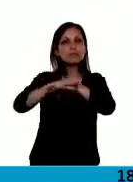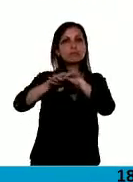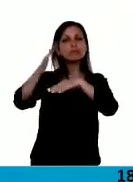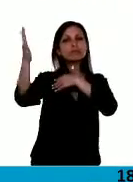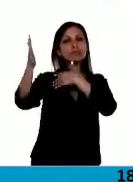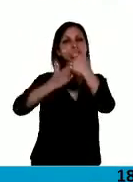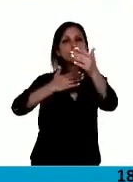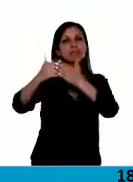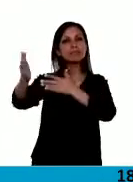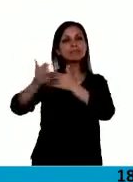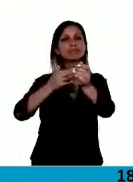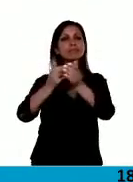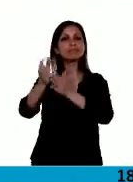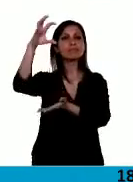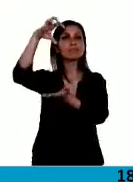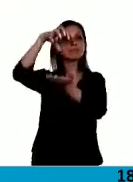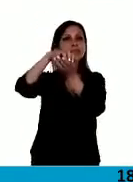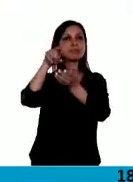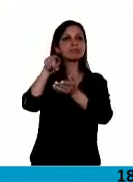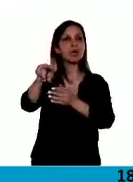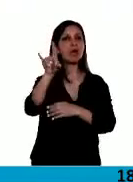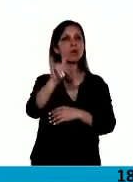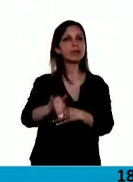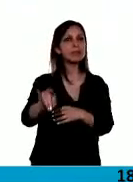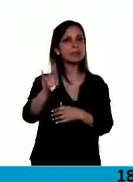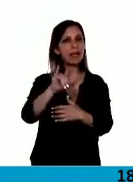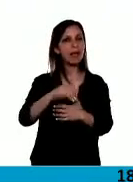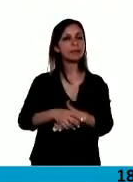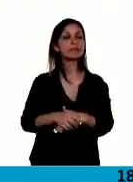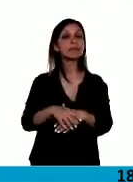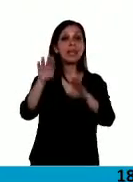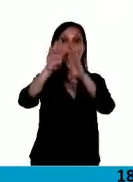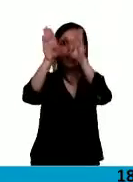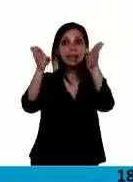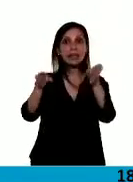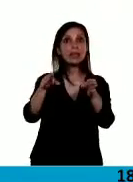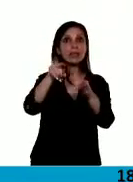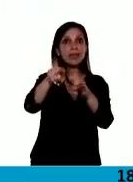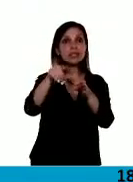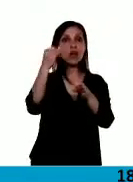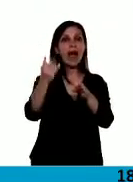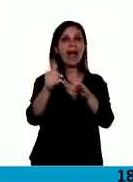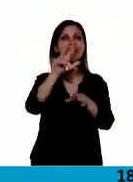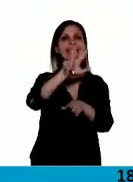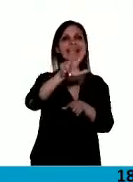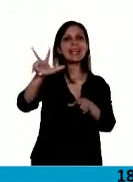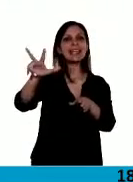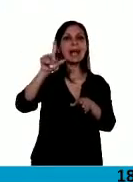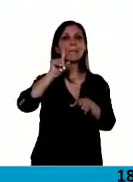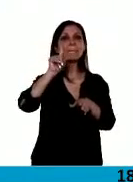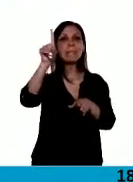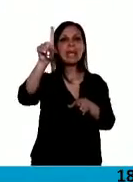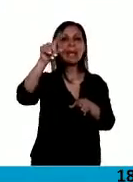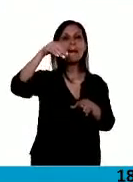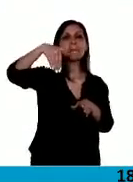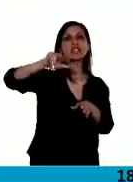Mire, señor Presidente, ese edificio tiene más de 33.000 metros cuadrados de construcción.